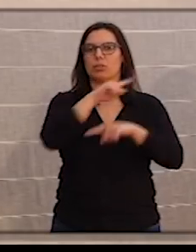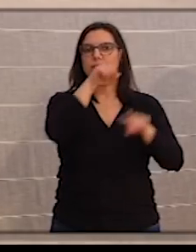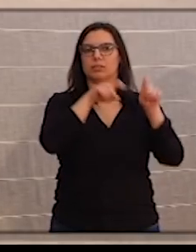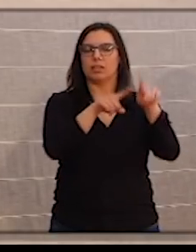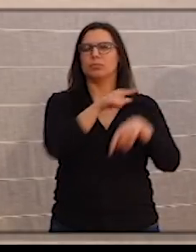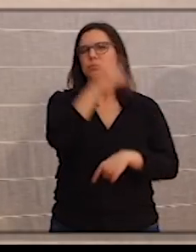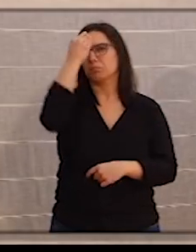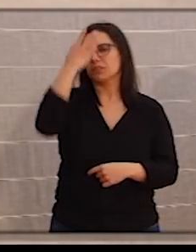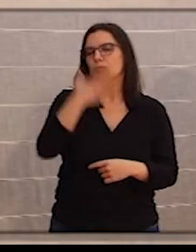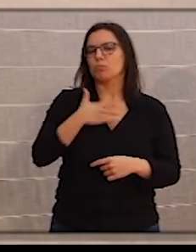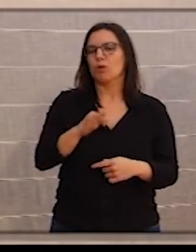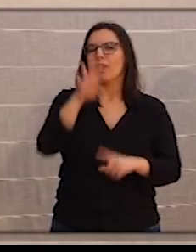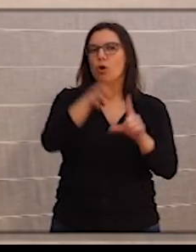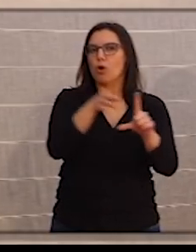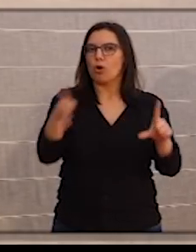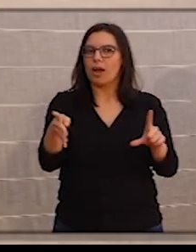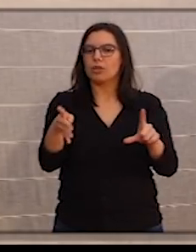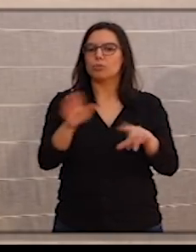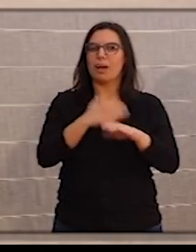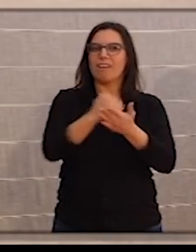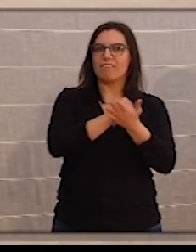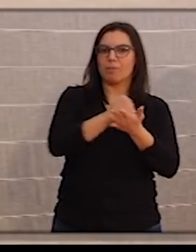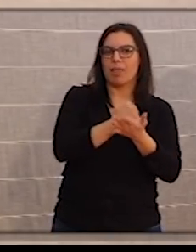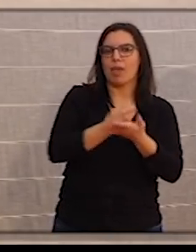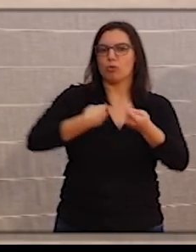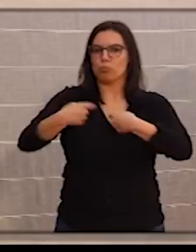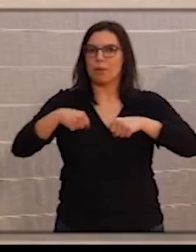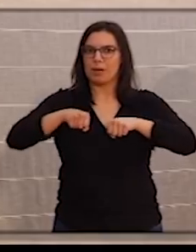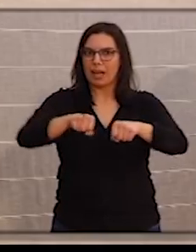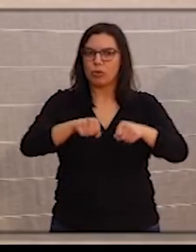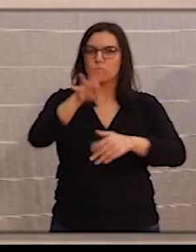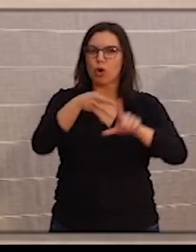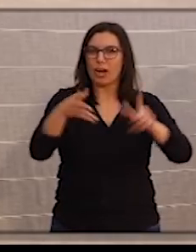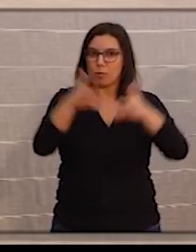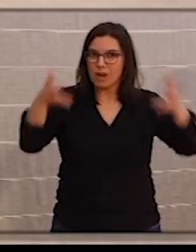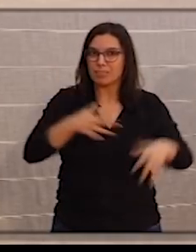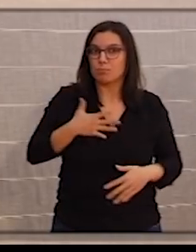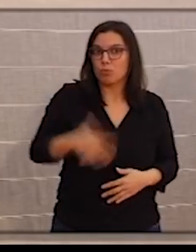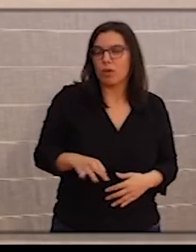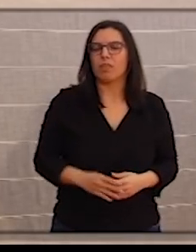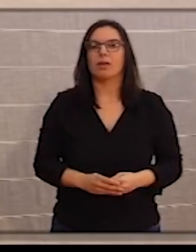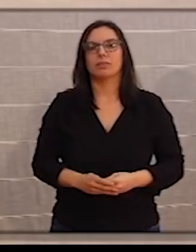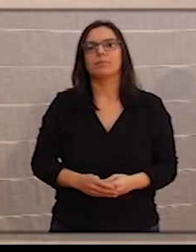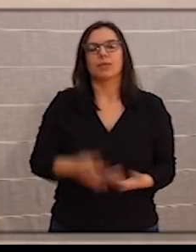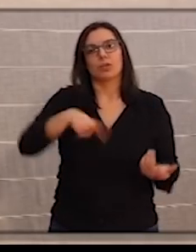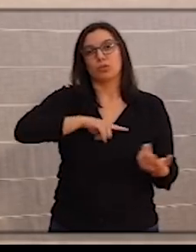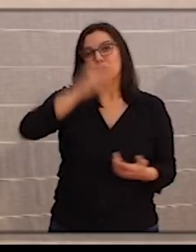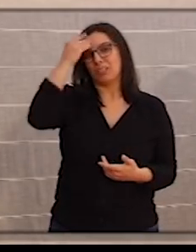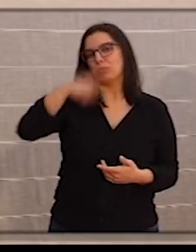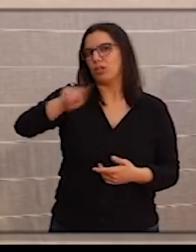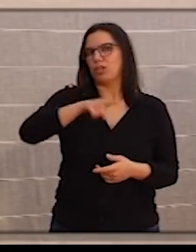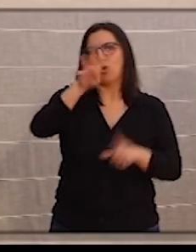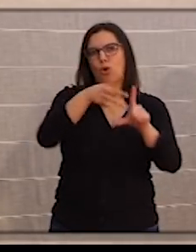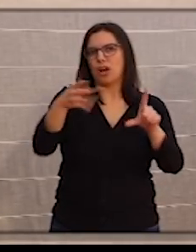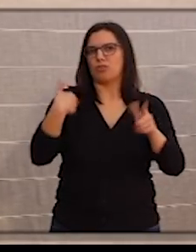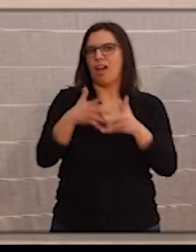estudiado la posibilidad de ampliar horarios de farmacias y supermercados? Consideramos que hay un horario amplio en este sentido y